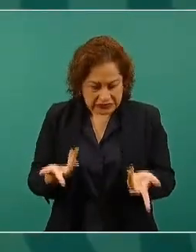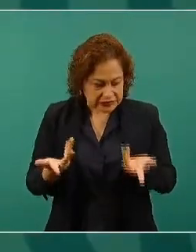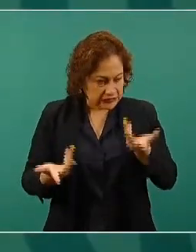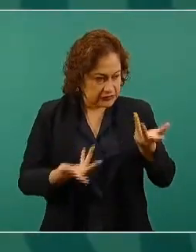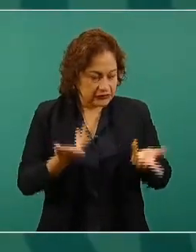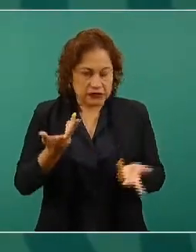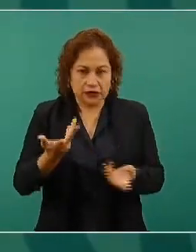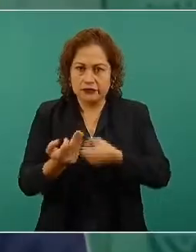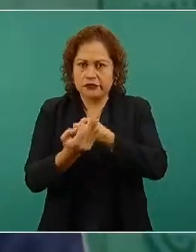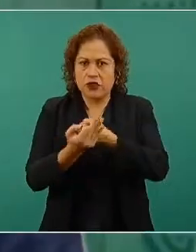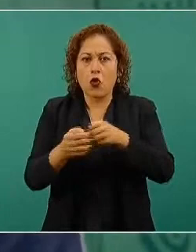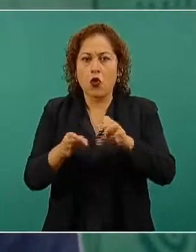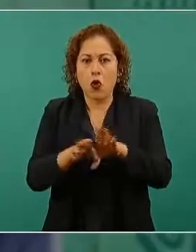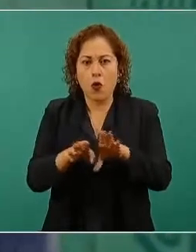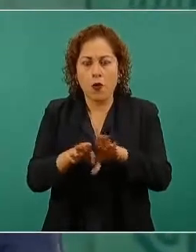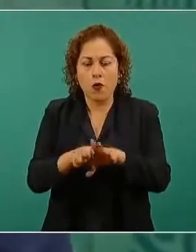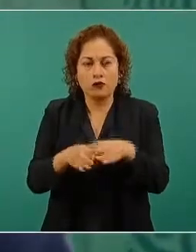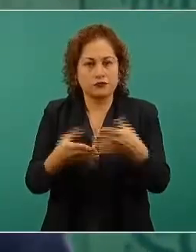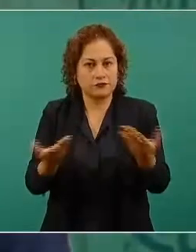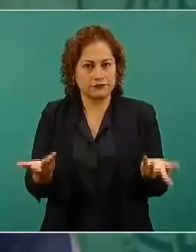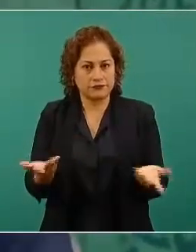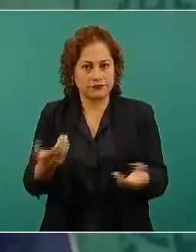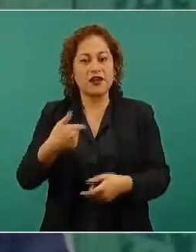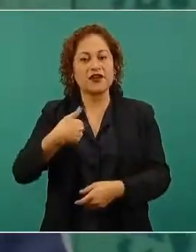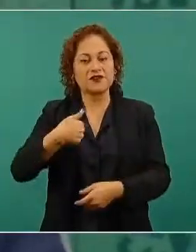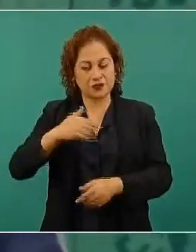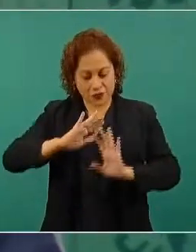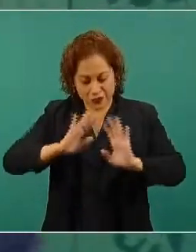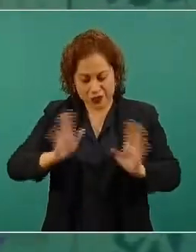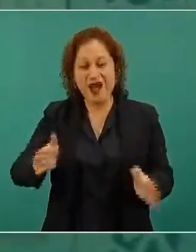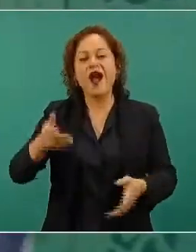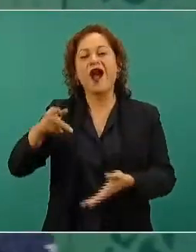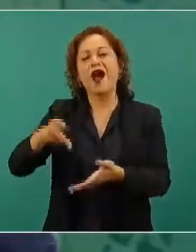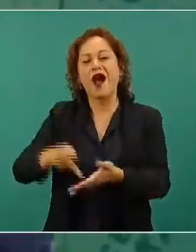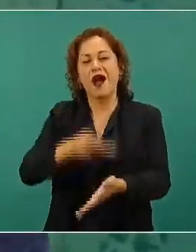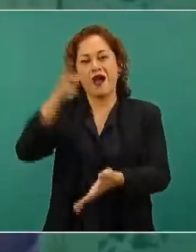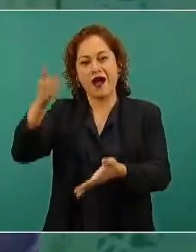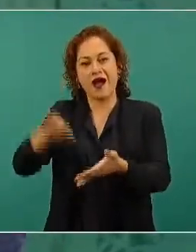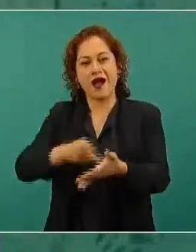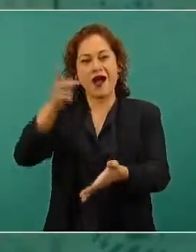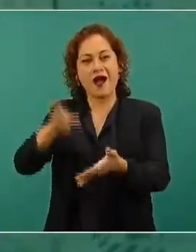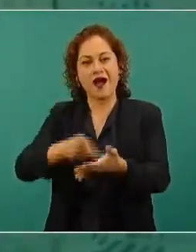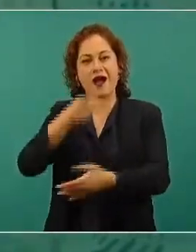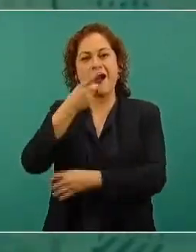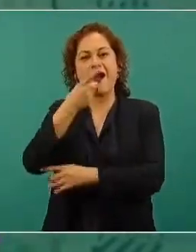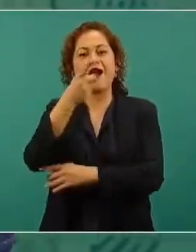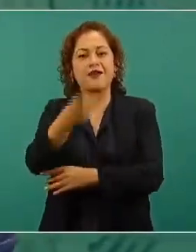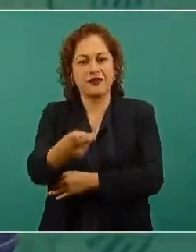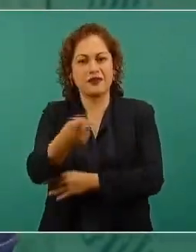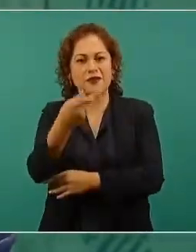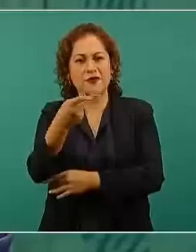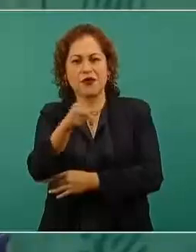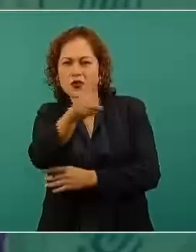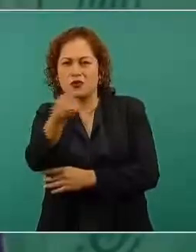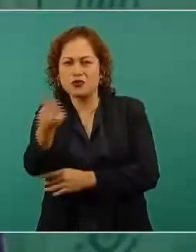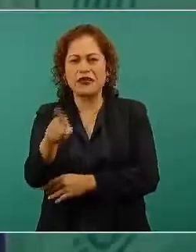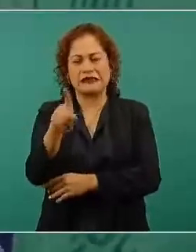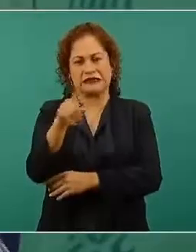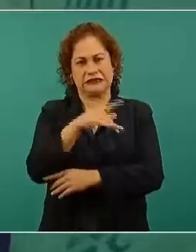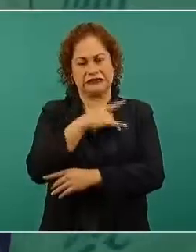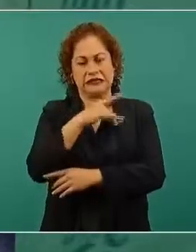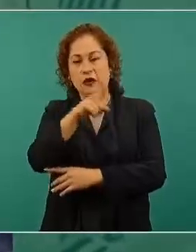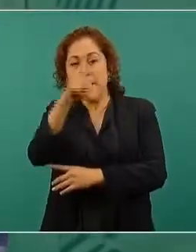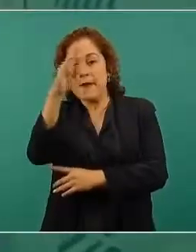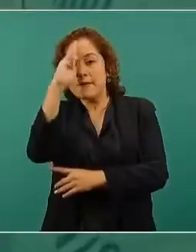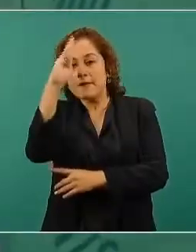situación normal el que ahora se tenga el Face el